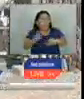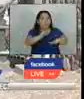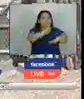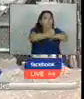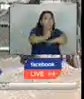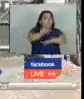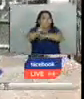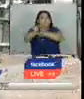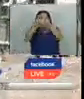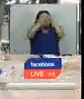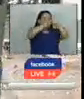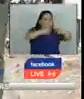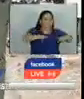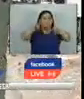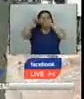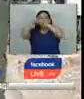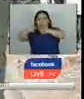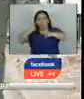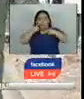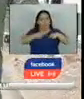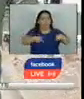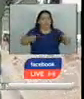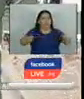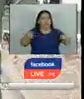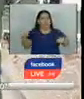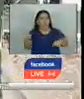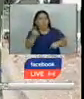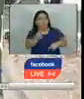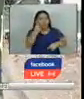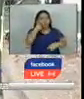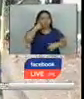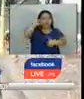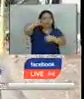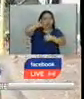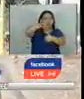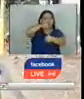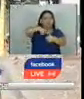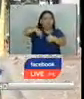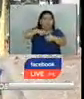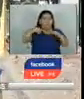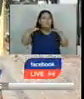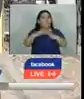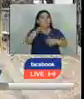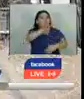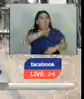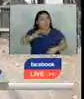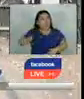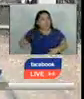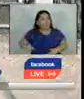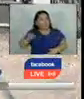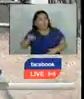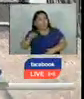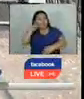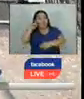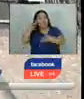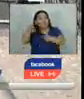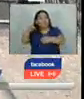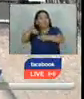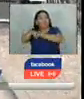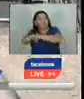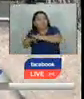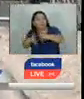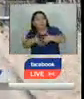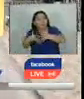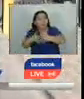migrantes sabemos que hay una gran cantidad de personas centroamericanas y no cabe duda que también salvadoreños estarán a la espera de poder ingresar